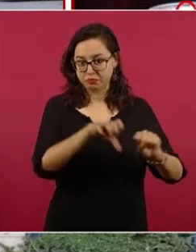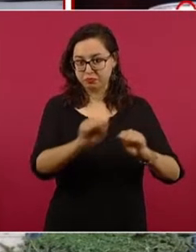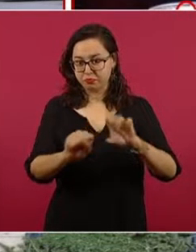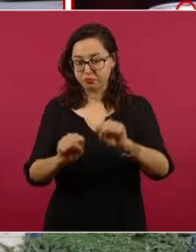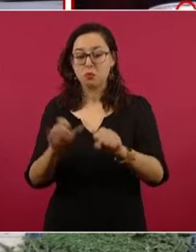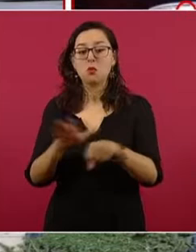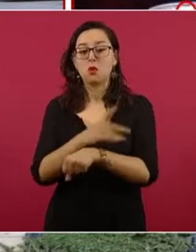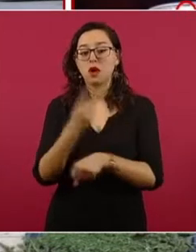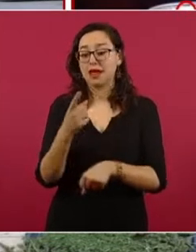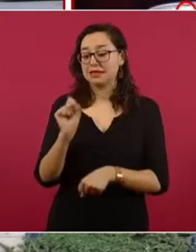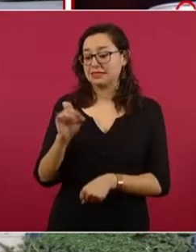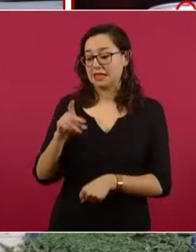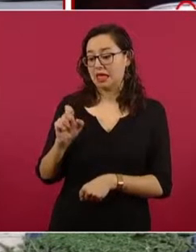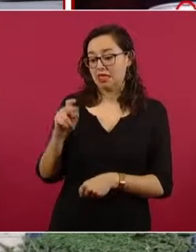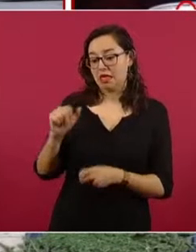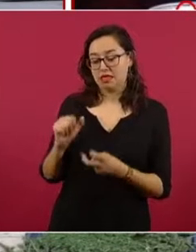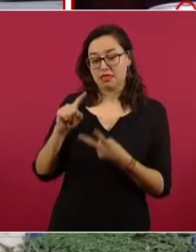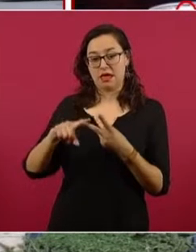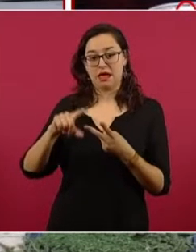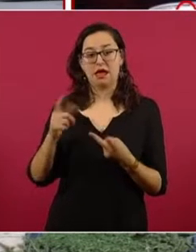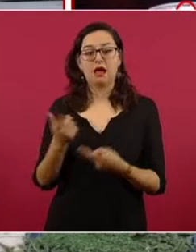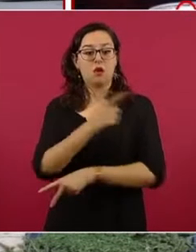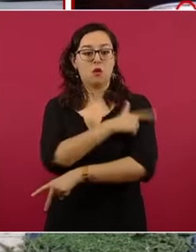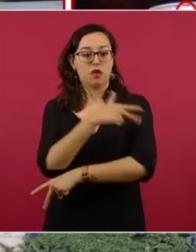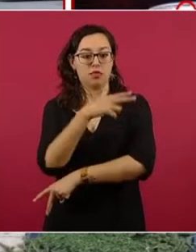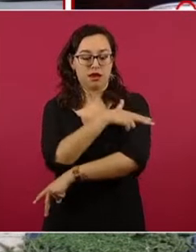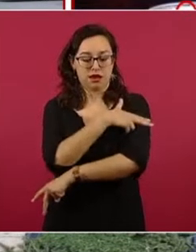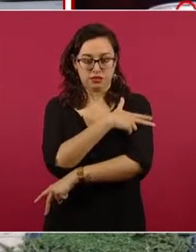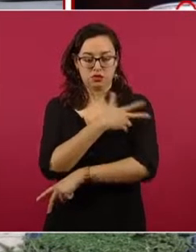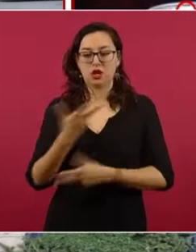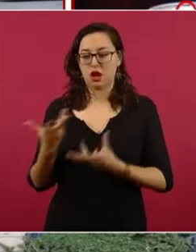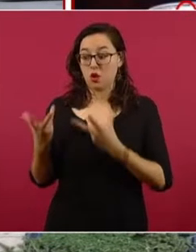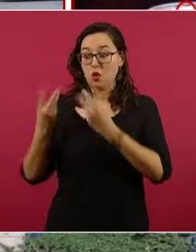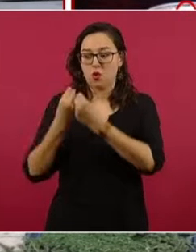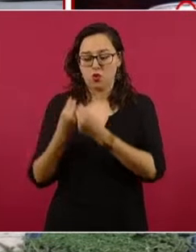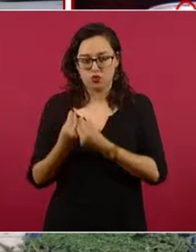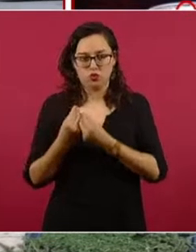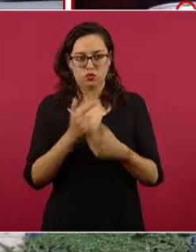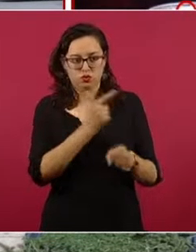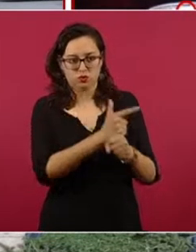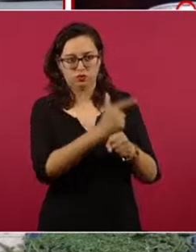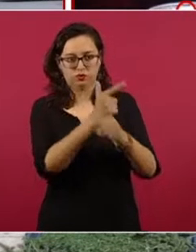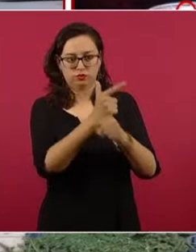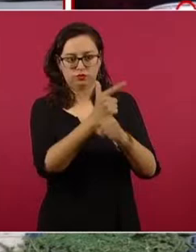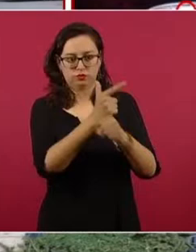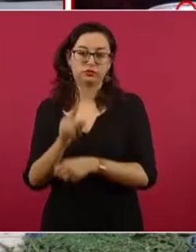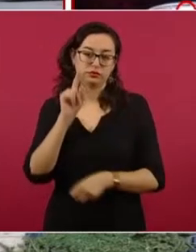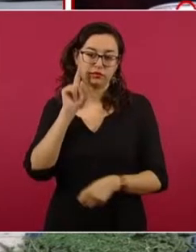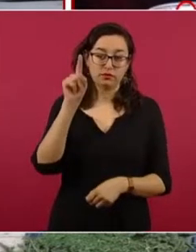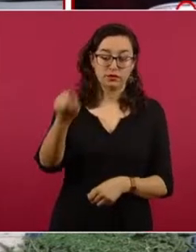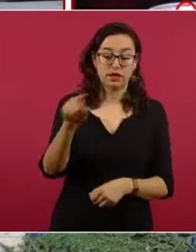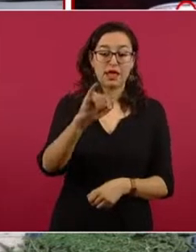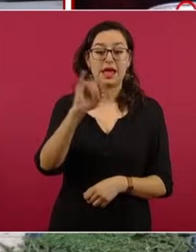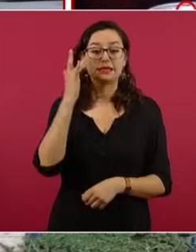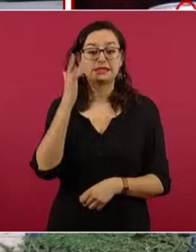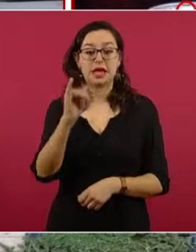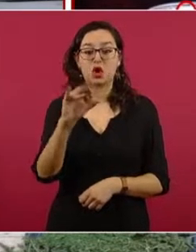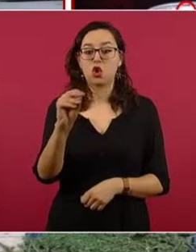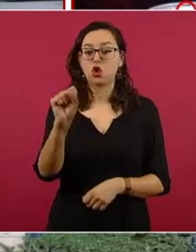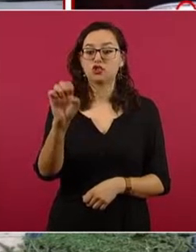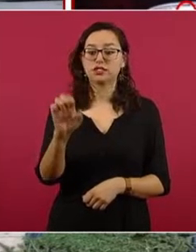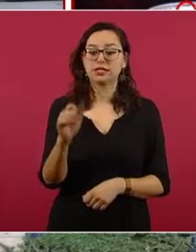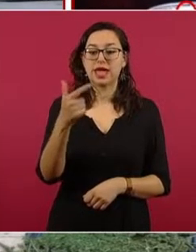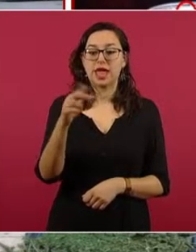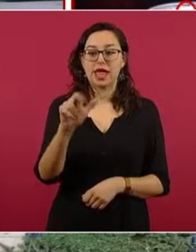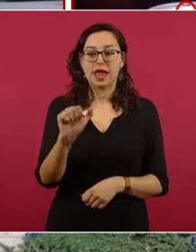Nacional y la Guardia Nacional. A raíz del evento que ocurrió en San José de Gracia, hay un despliegue